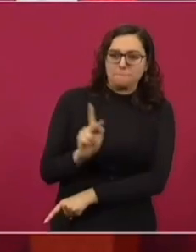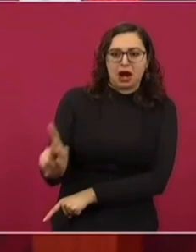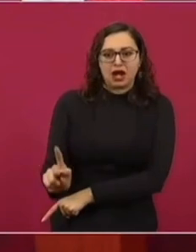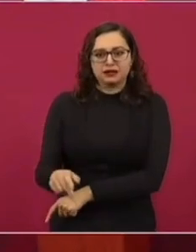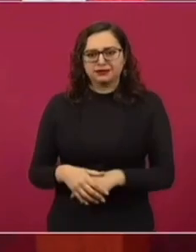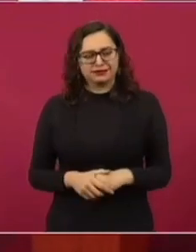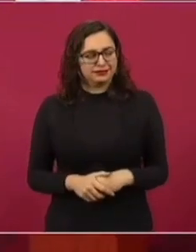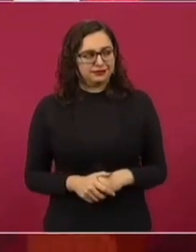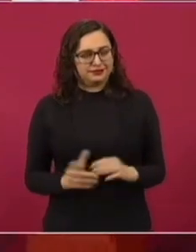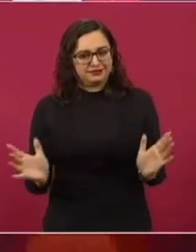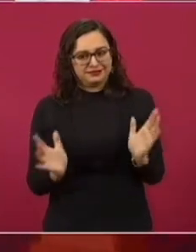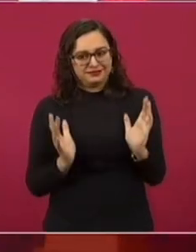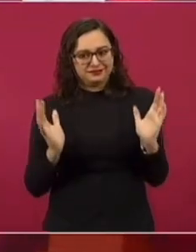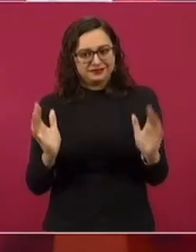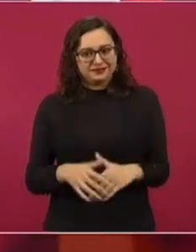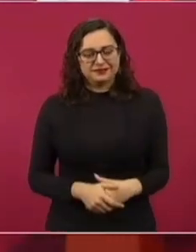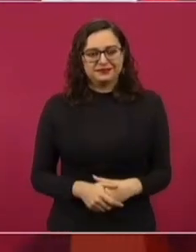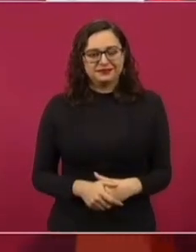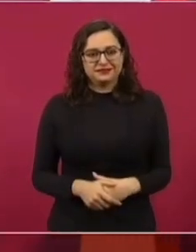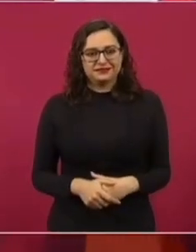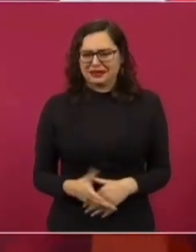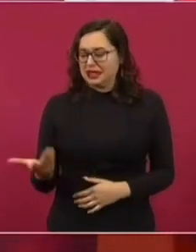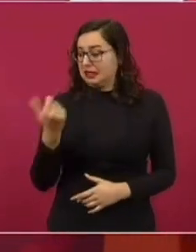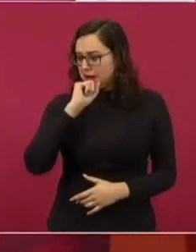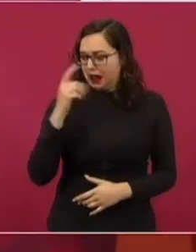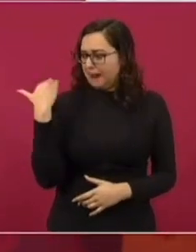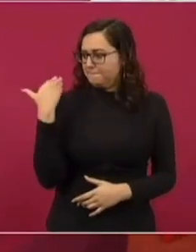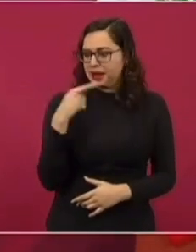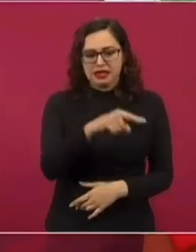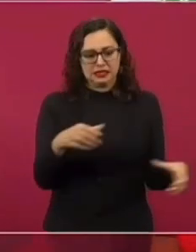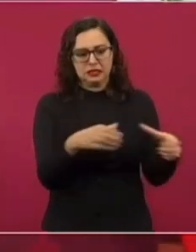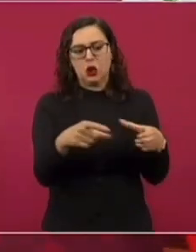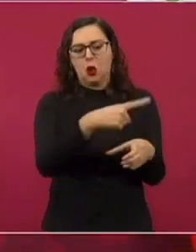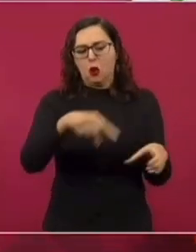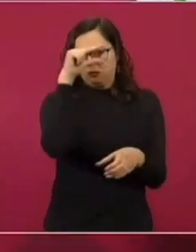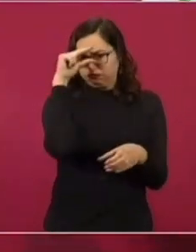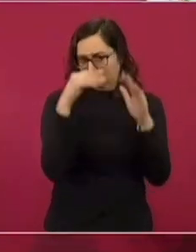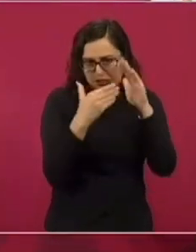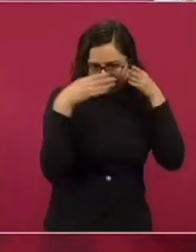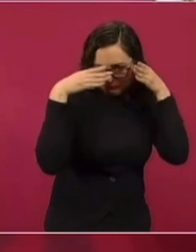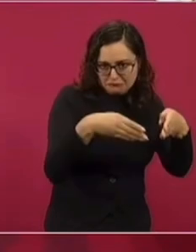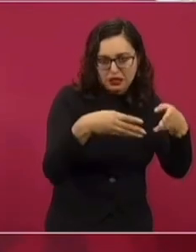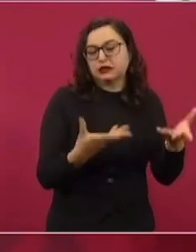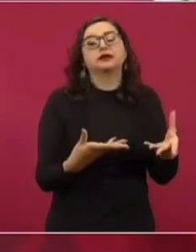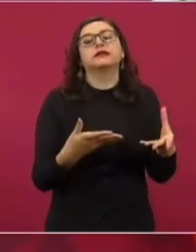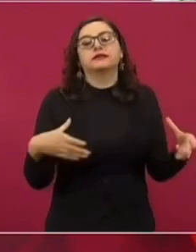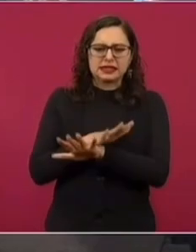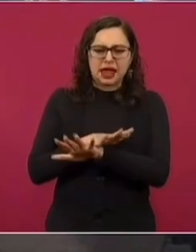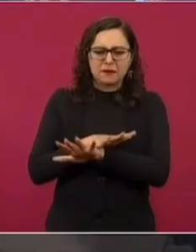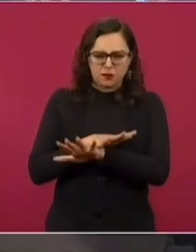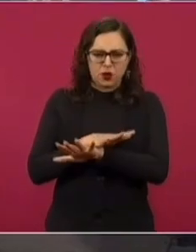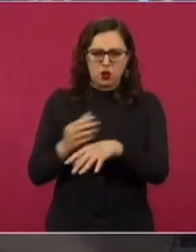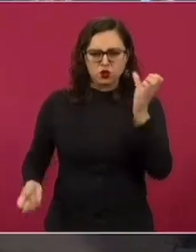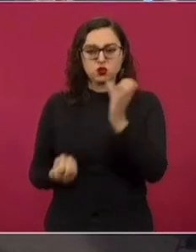de decir alguien, de los mismos intelectuales orgánicos, del régimen neoliberal o neoporfirista, de que le parecía,